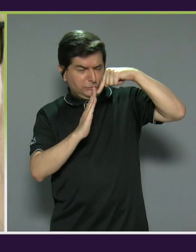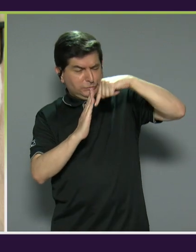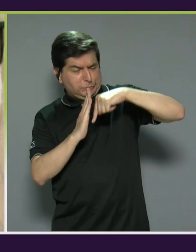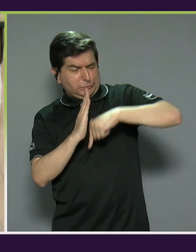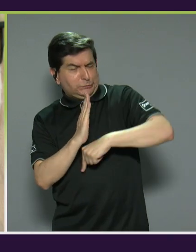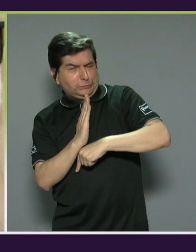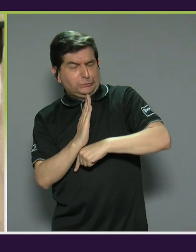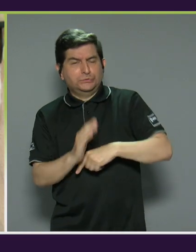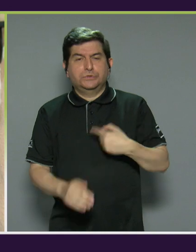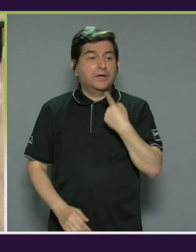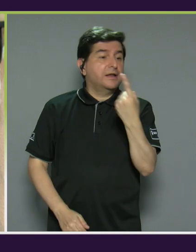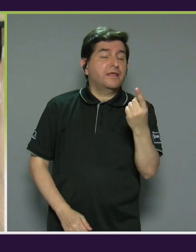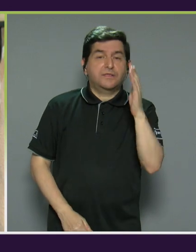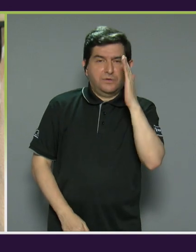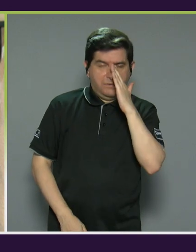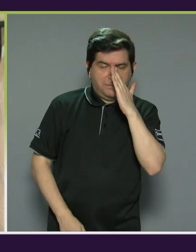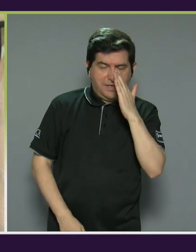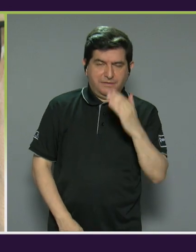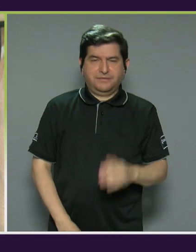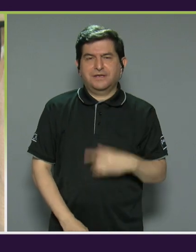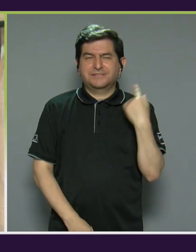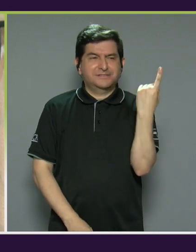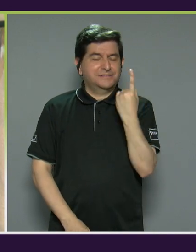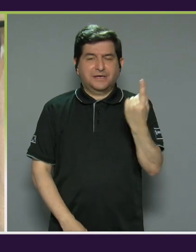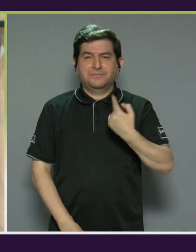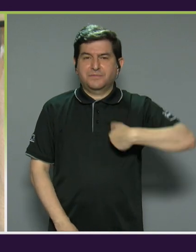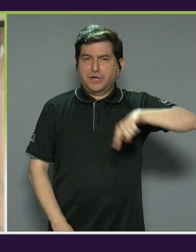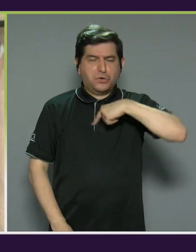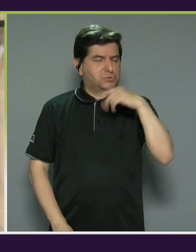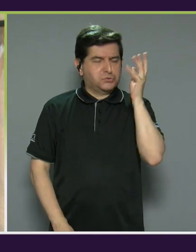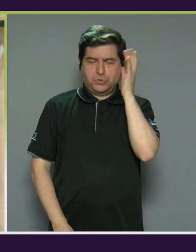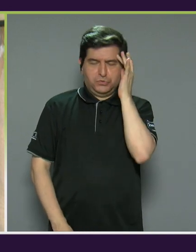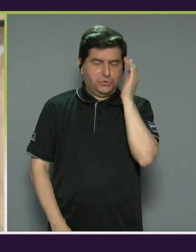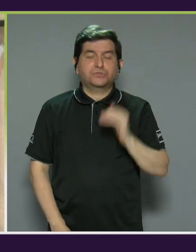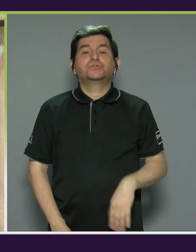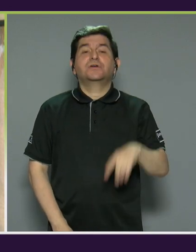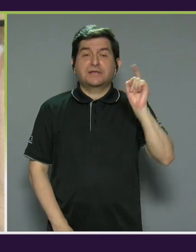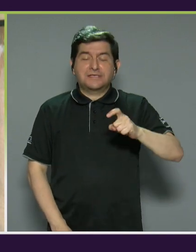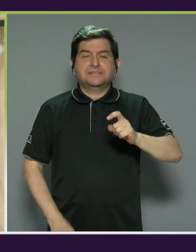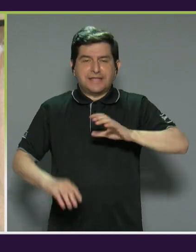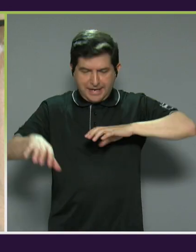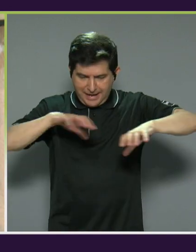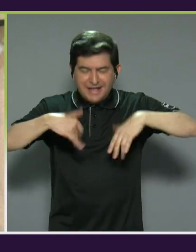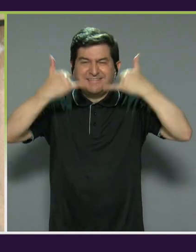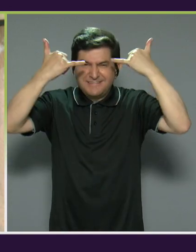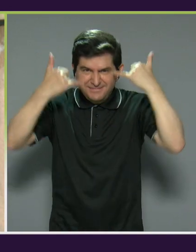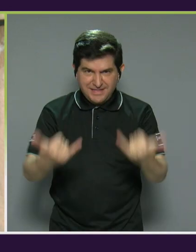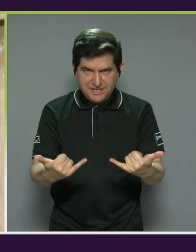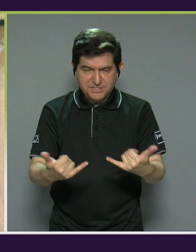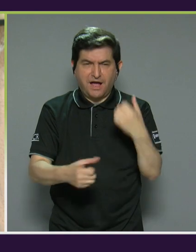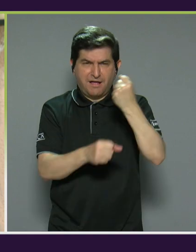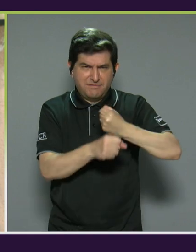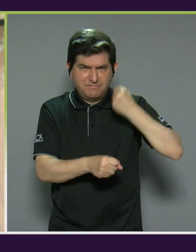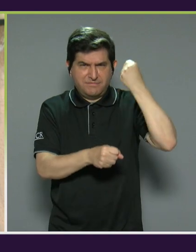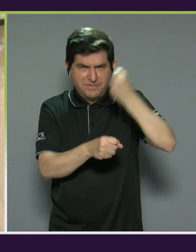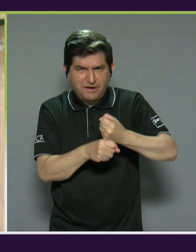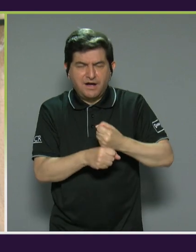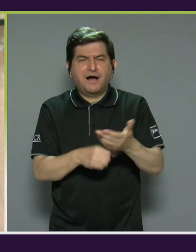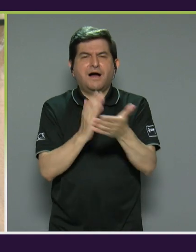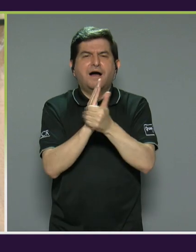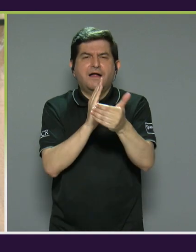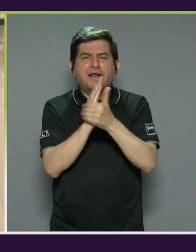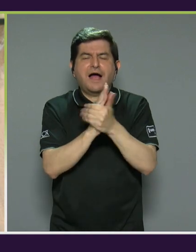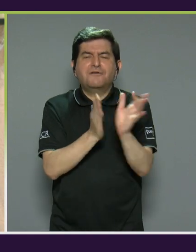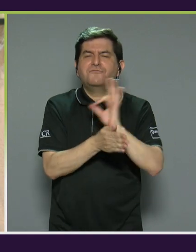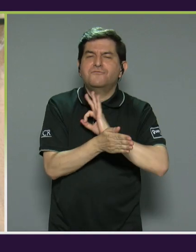Entonces, yo siempre le digo a las mamás, lo que tenemos no es que preocuparnos, sino que ocuparnos desde ahora, trabajar más en esas habilidades